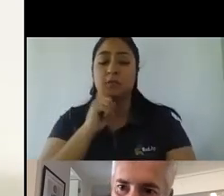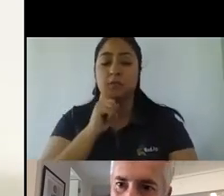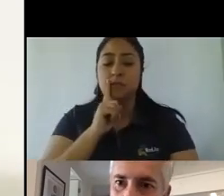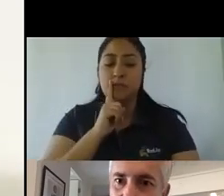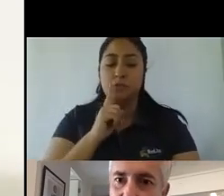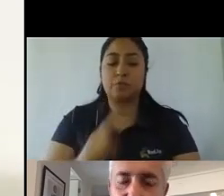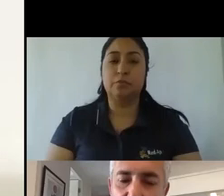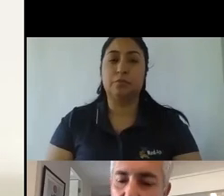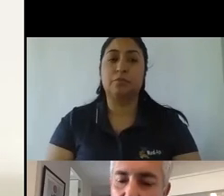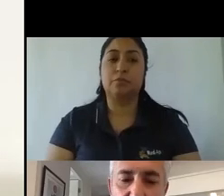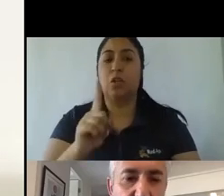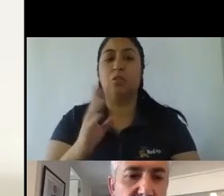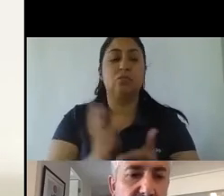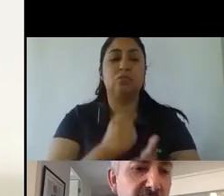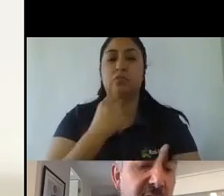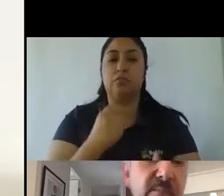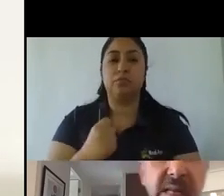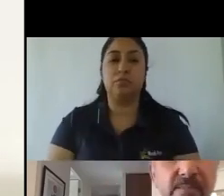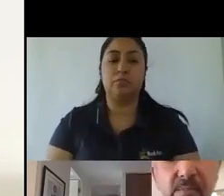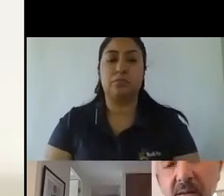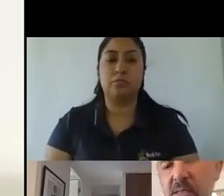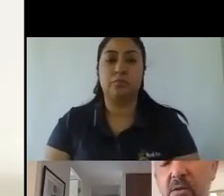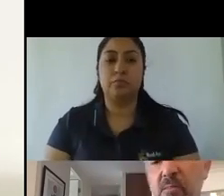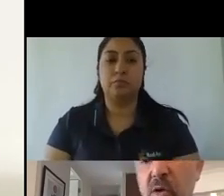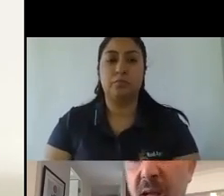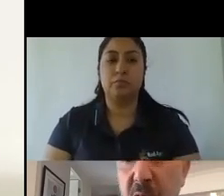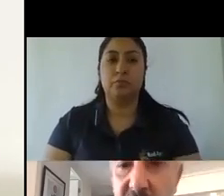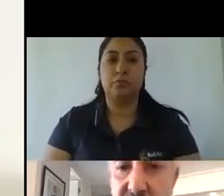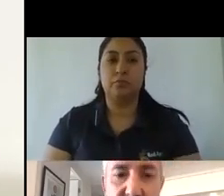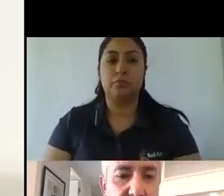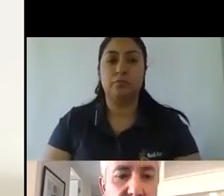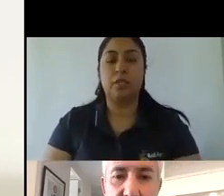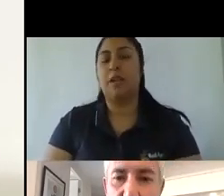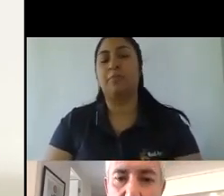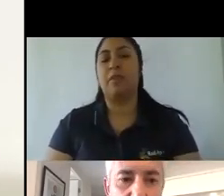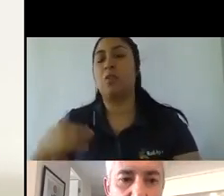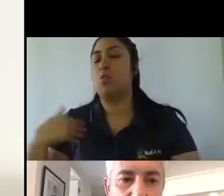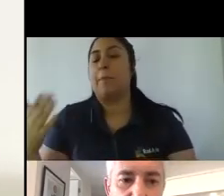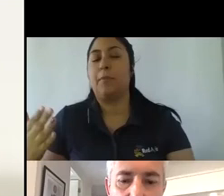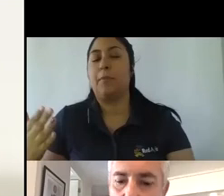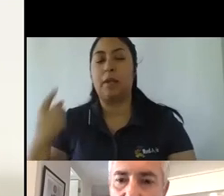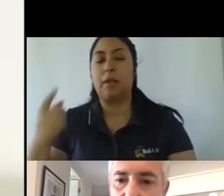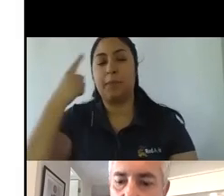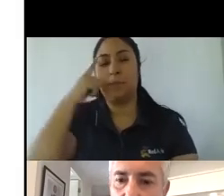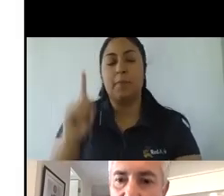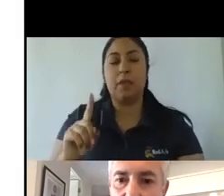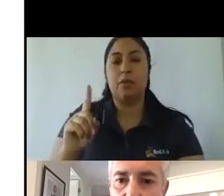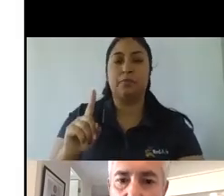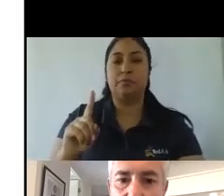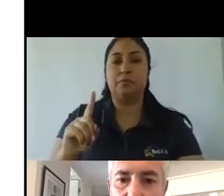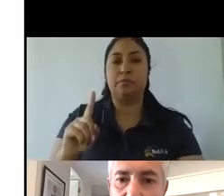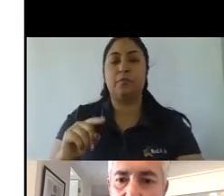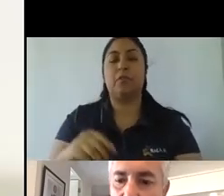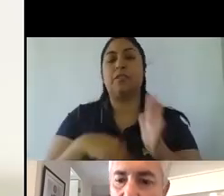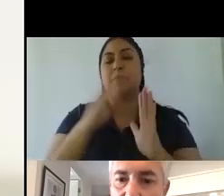corra nada entonces no quiero suspender no quiero mira no importa pero básicamente es que esto puede ser más conflictivo para la presentación